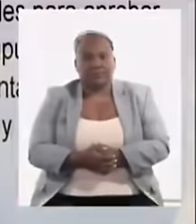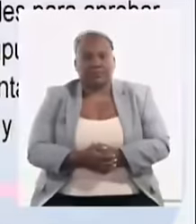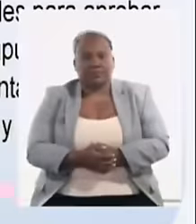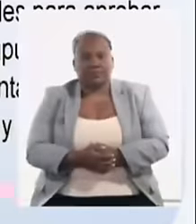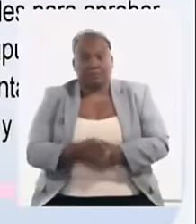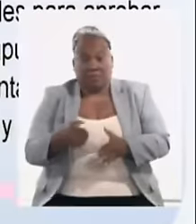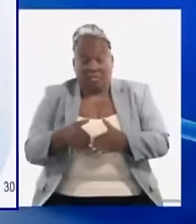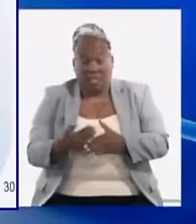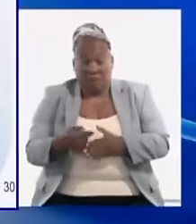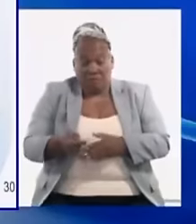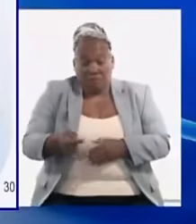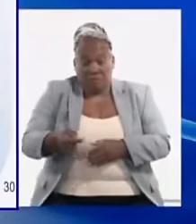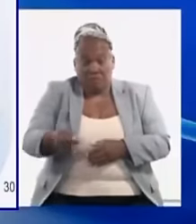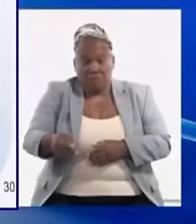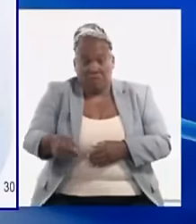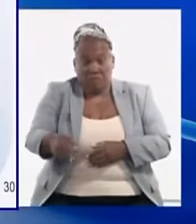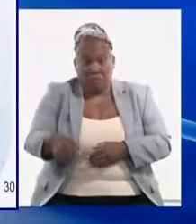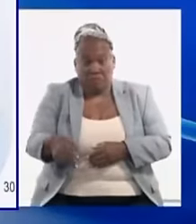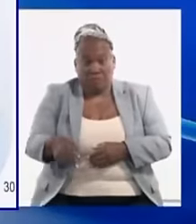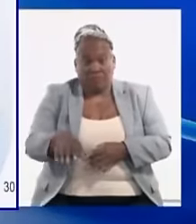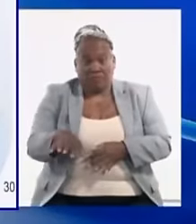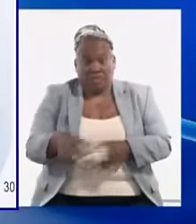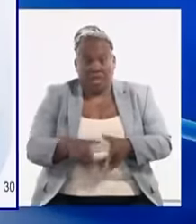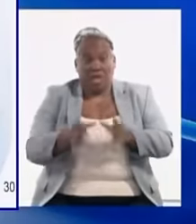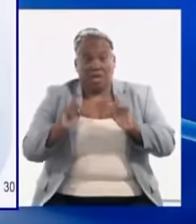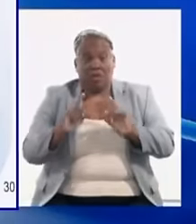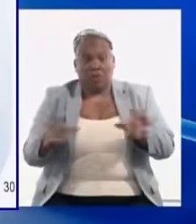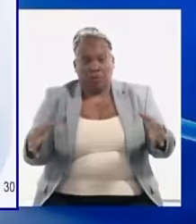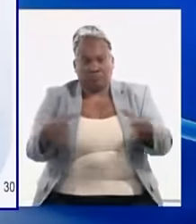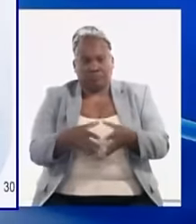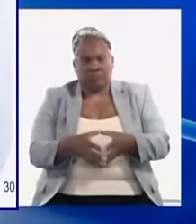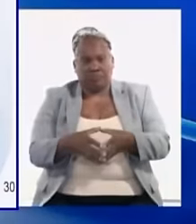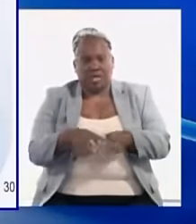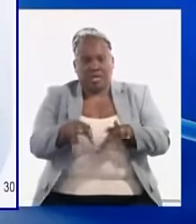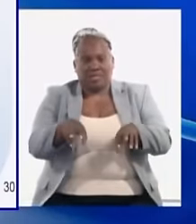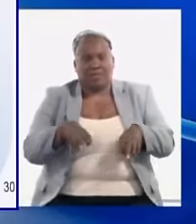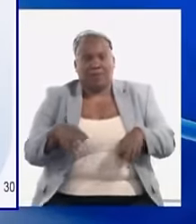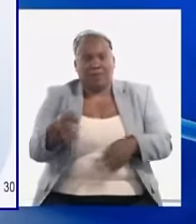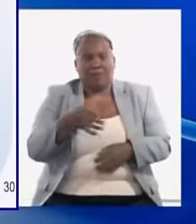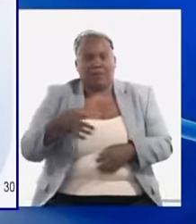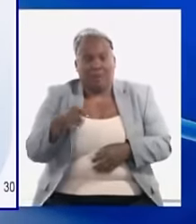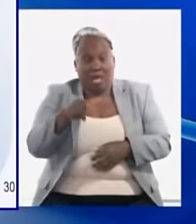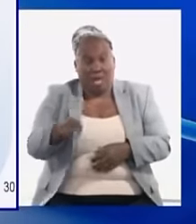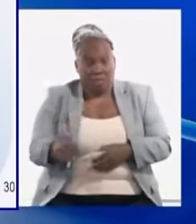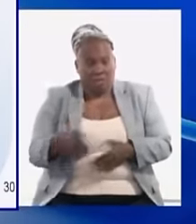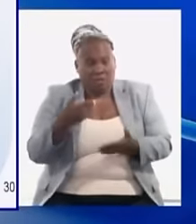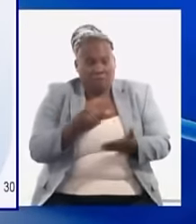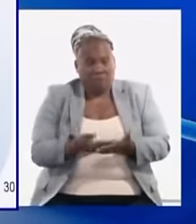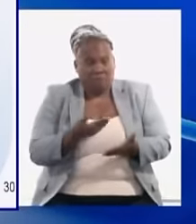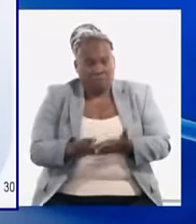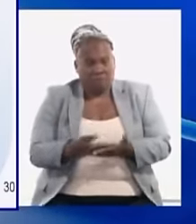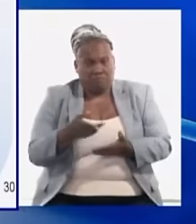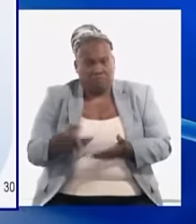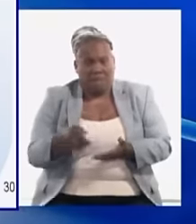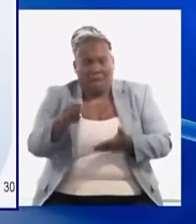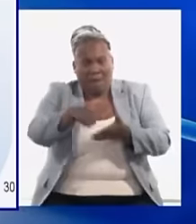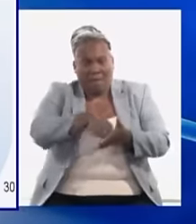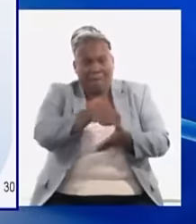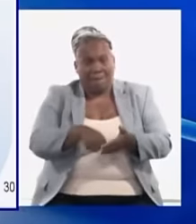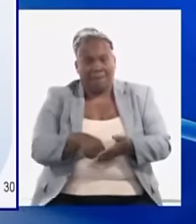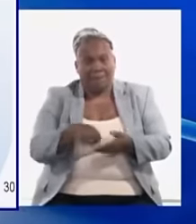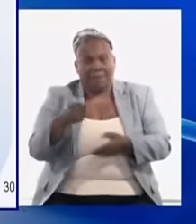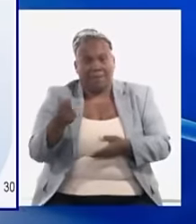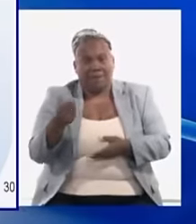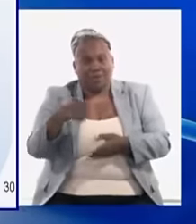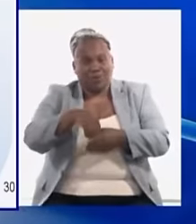unos días se reunirán todas las asambleas municipales para aprobar el plan y el presupuesto del